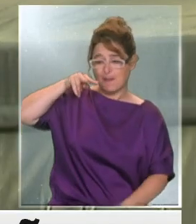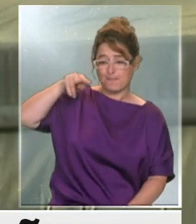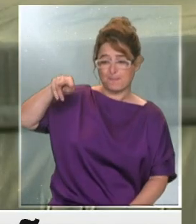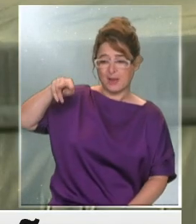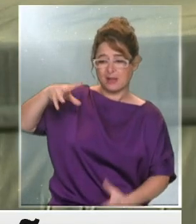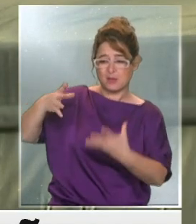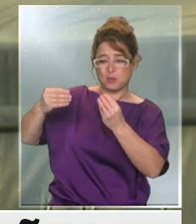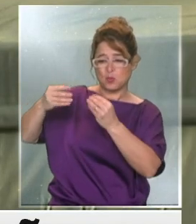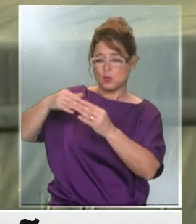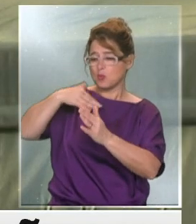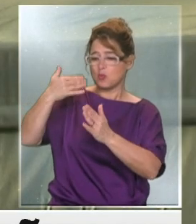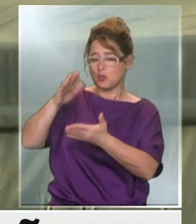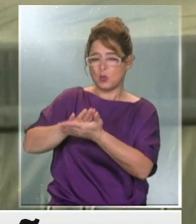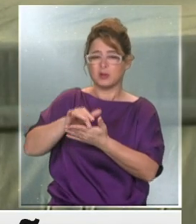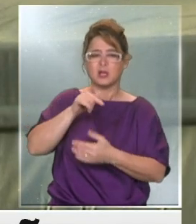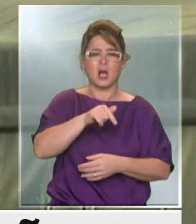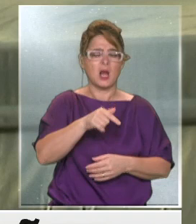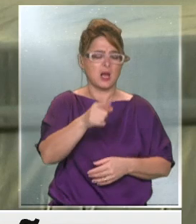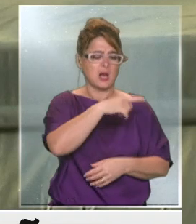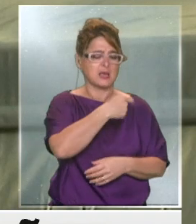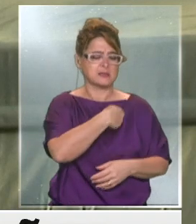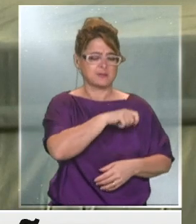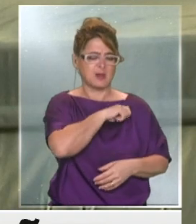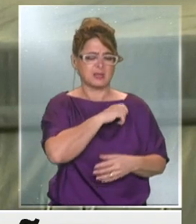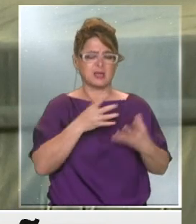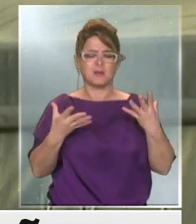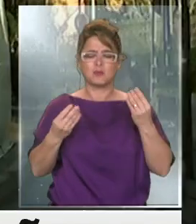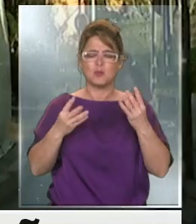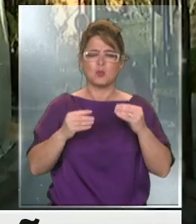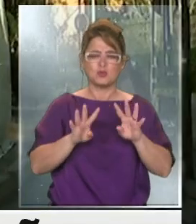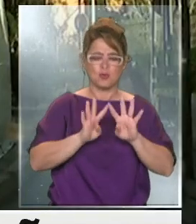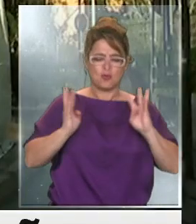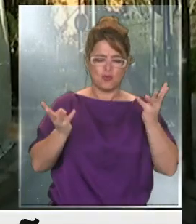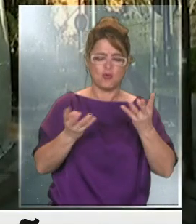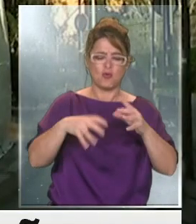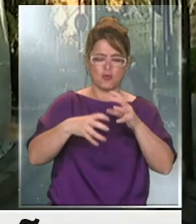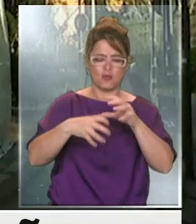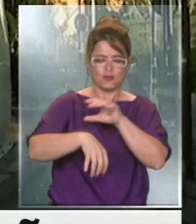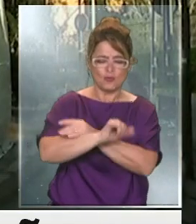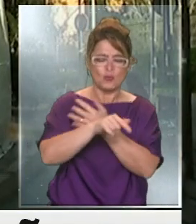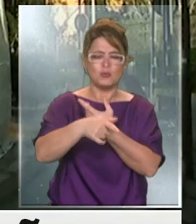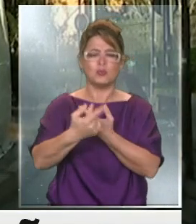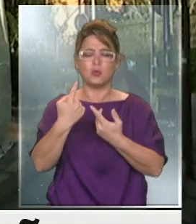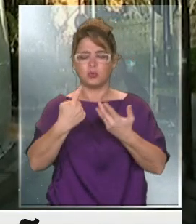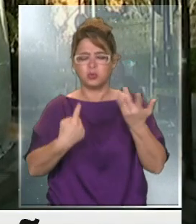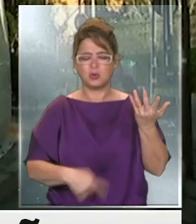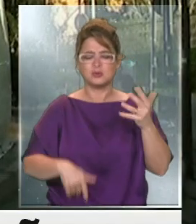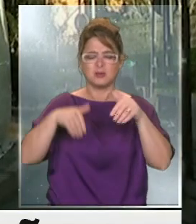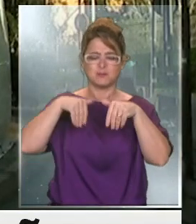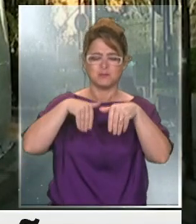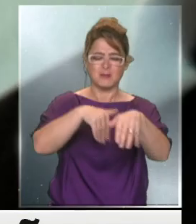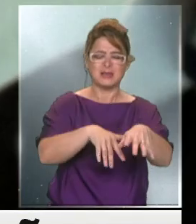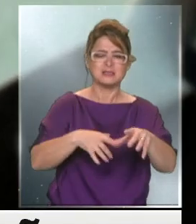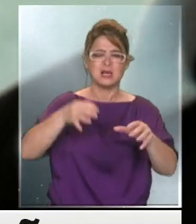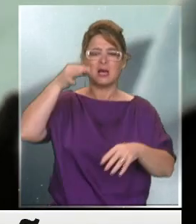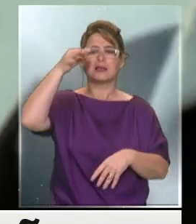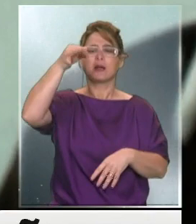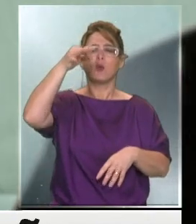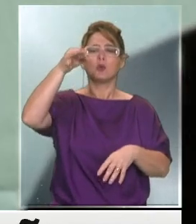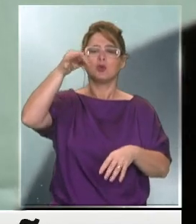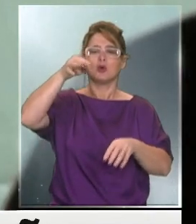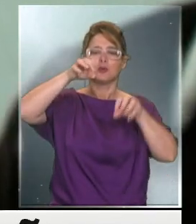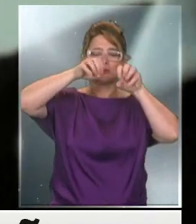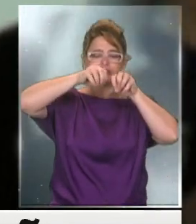país, por ejemplo, hubieron marchas, hubieron actividades, partidos de fútbol que quizás se pudieron no haber disputado, no haberse reunido en esas ocasiones,